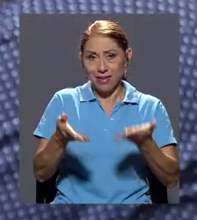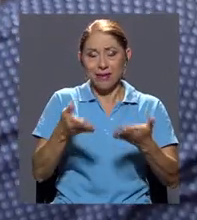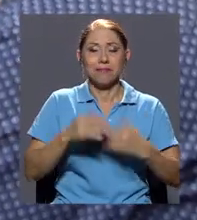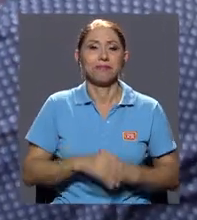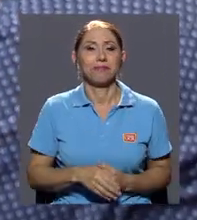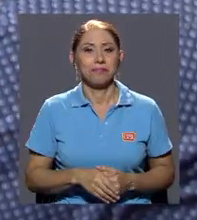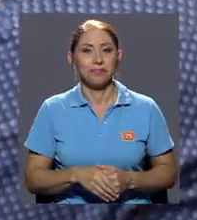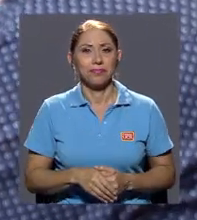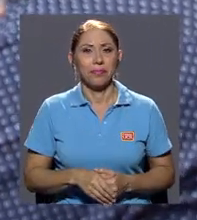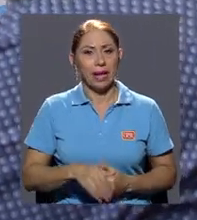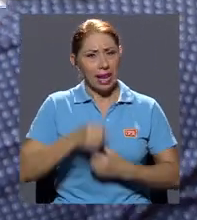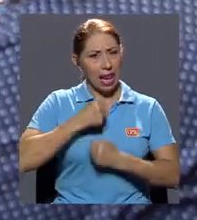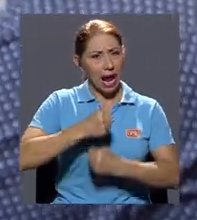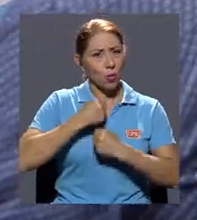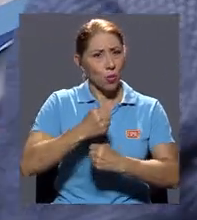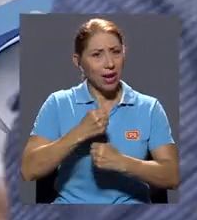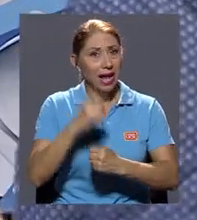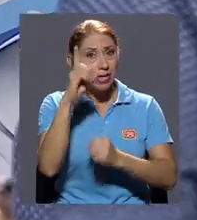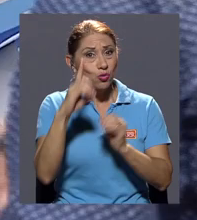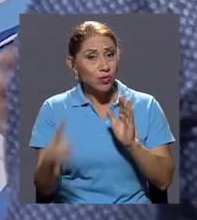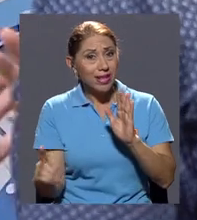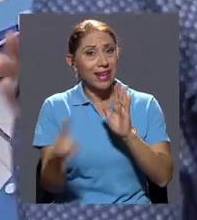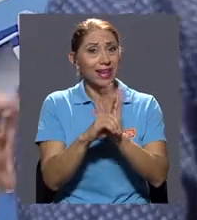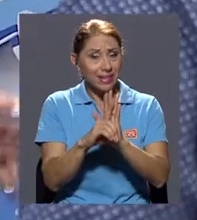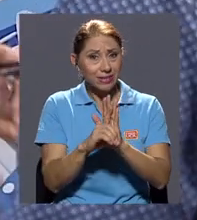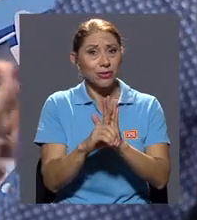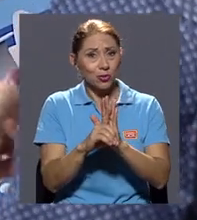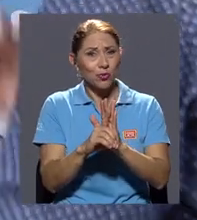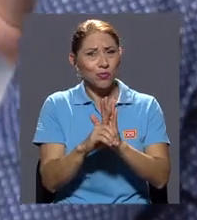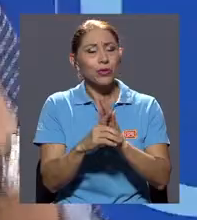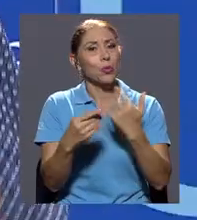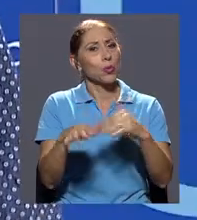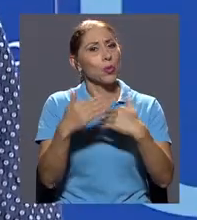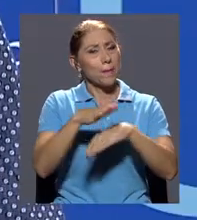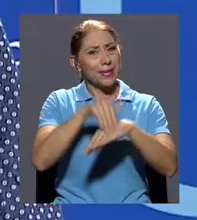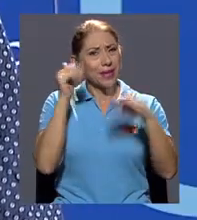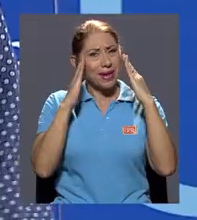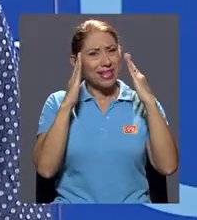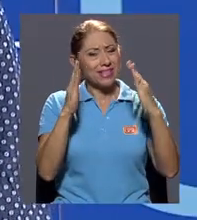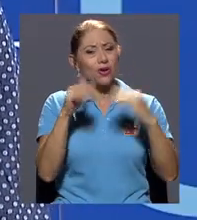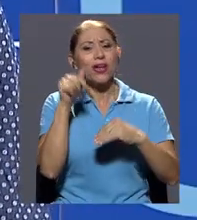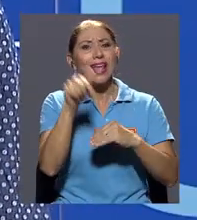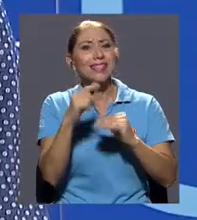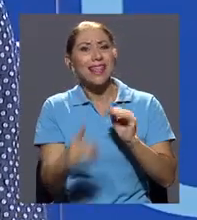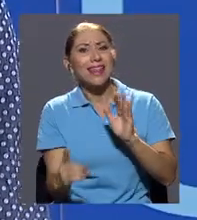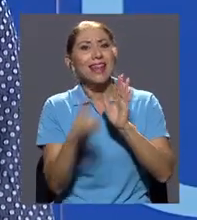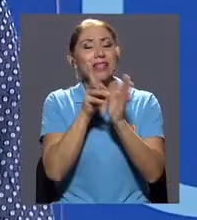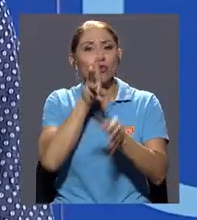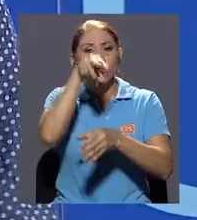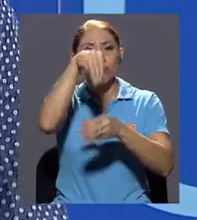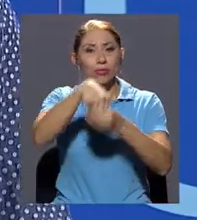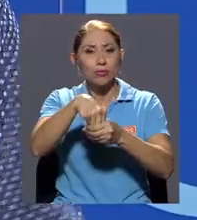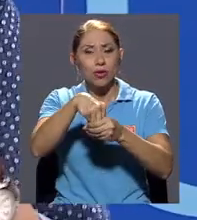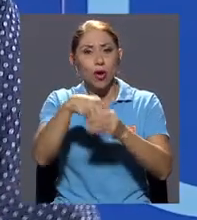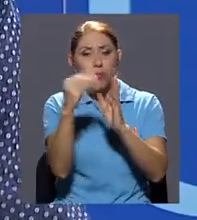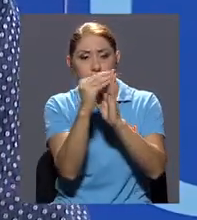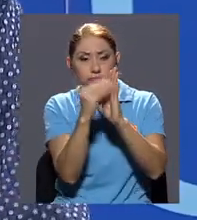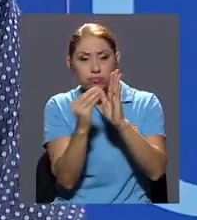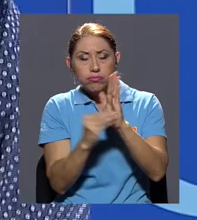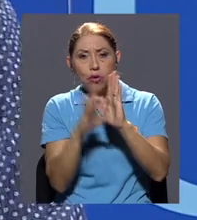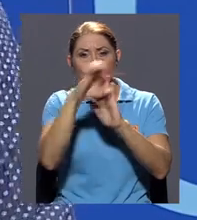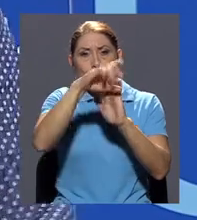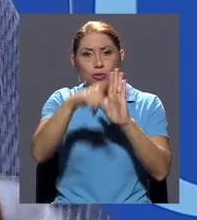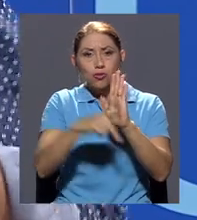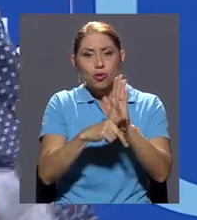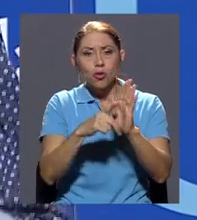La huelga es un derecho, le decía yo a usted hace un ratito, que me llama mucho la atención, que está contemplado en nuestra Constitución política. Entonces yo me pregunto,